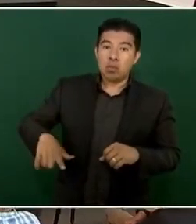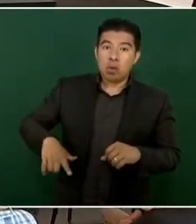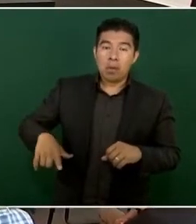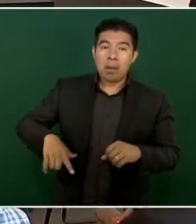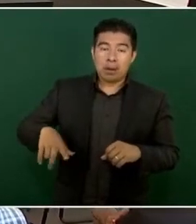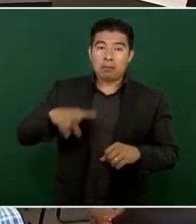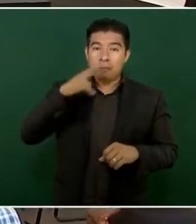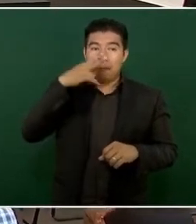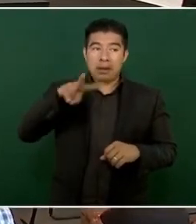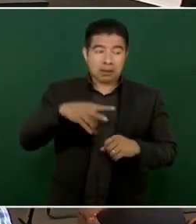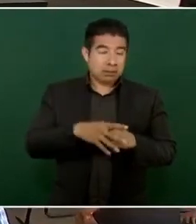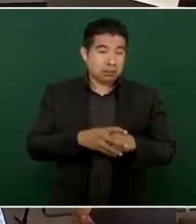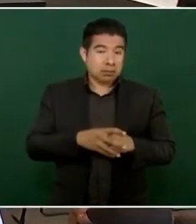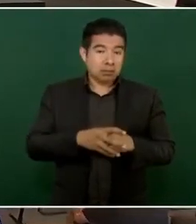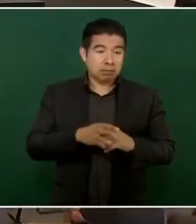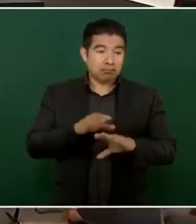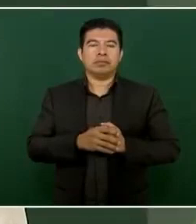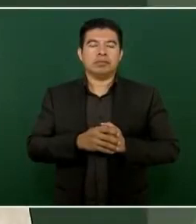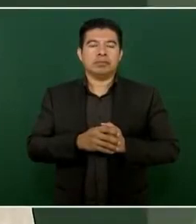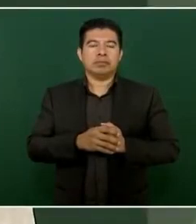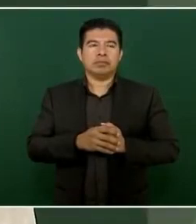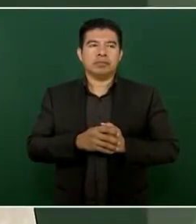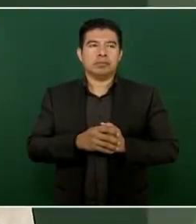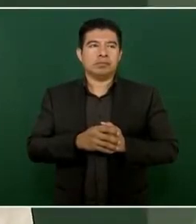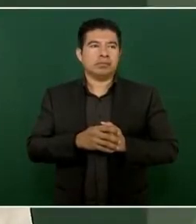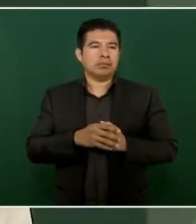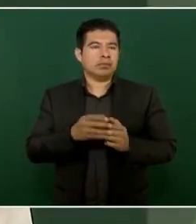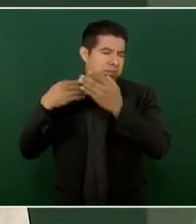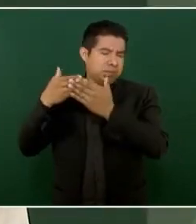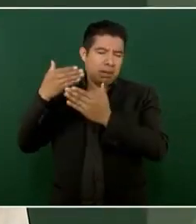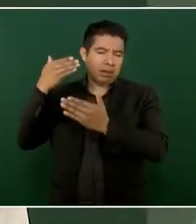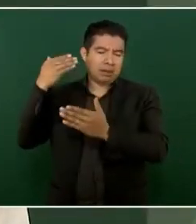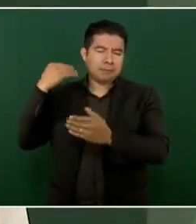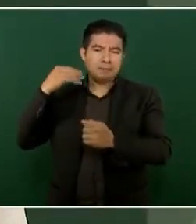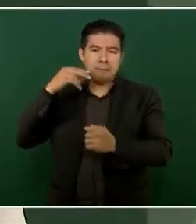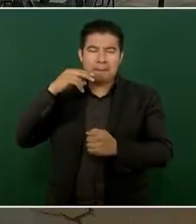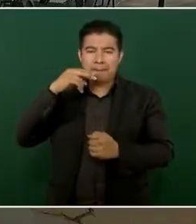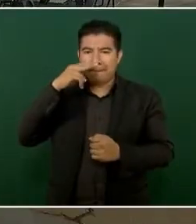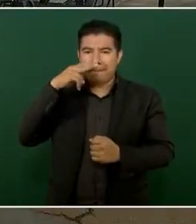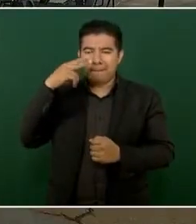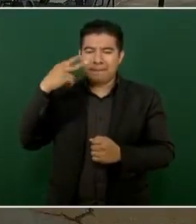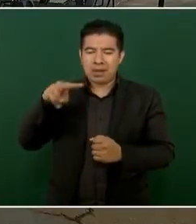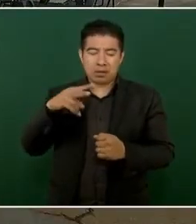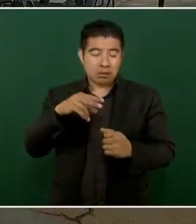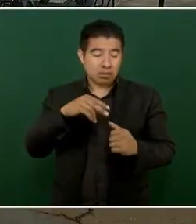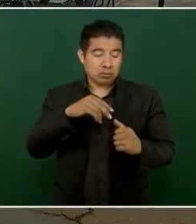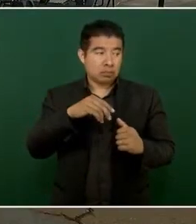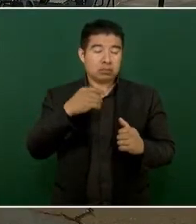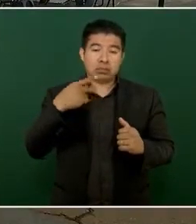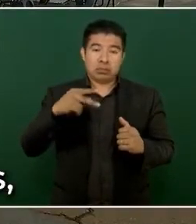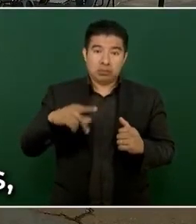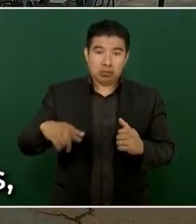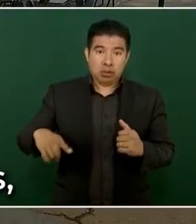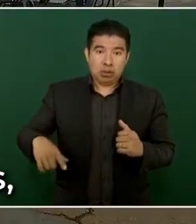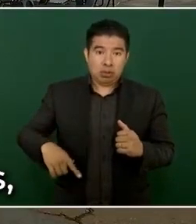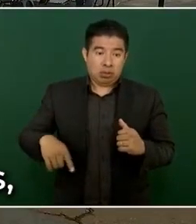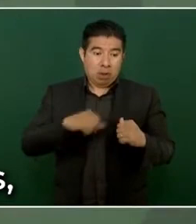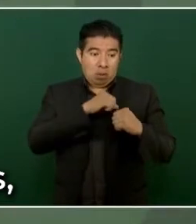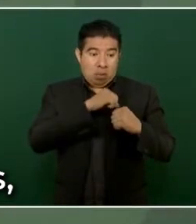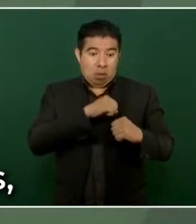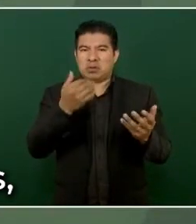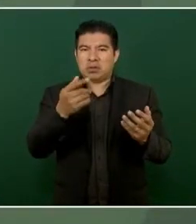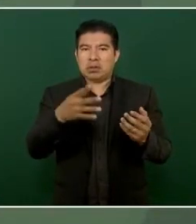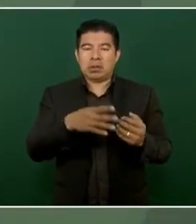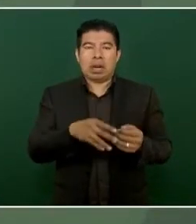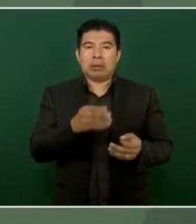Antes, como México tenía gobernantes sin autoridad moral, se tenían que quedar